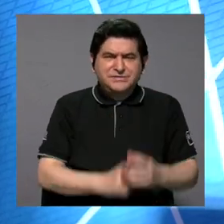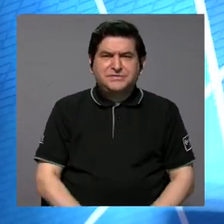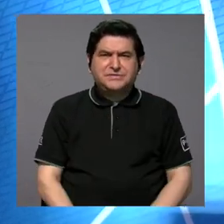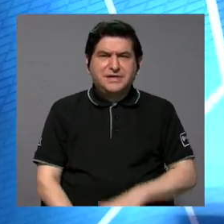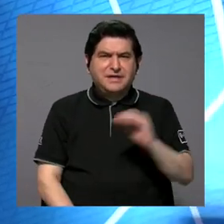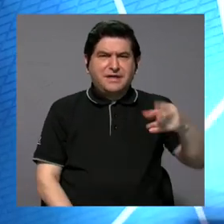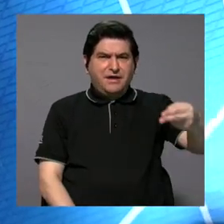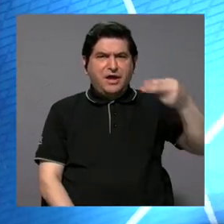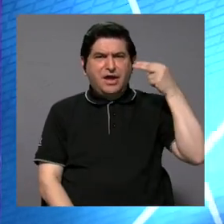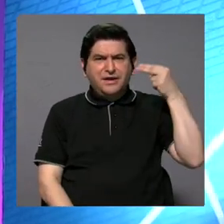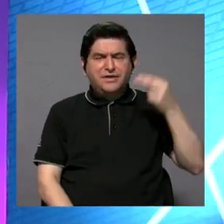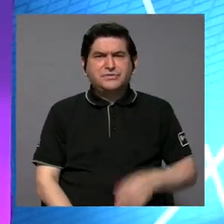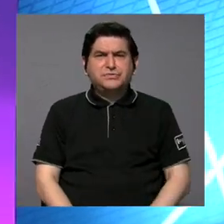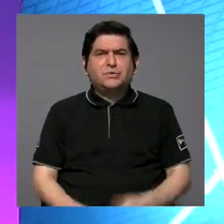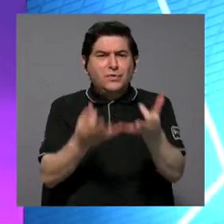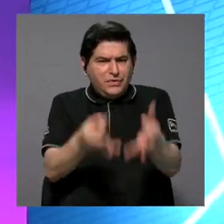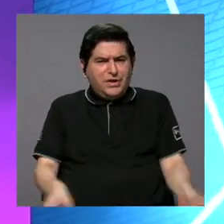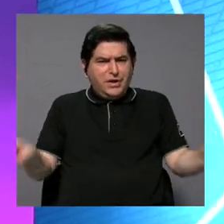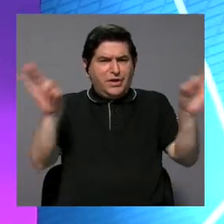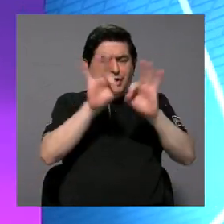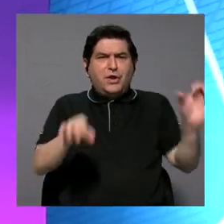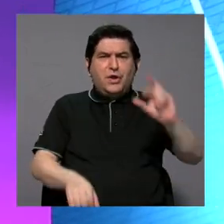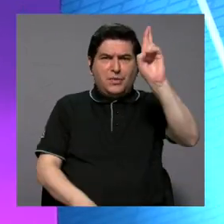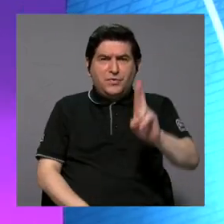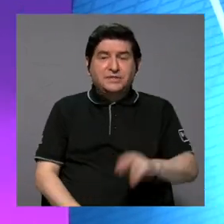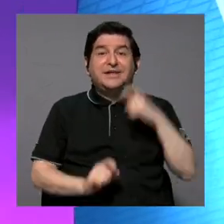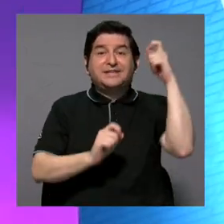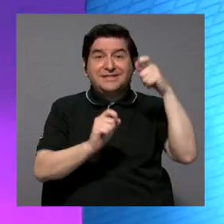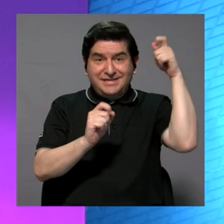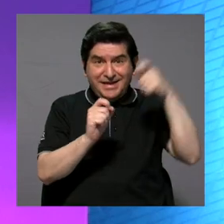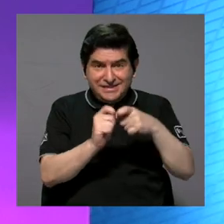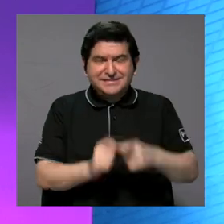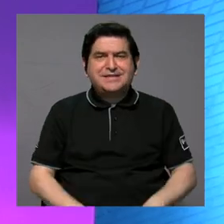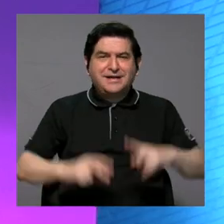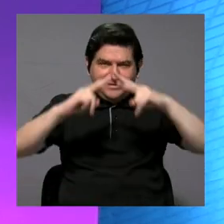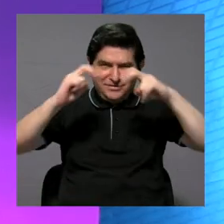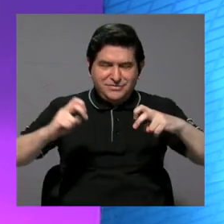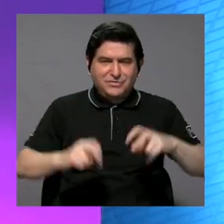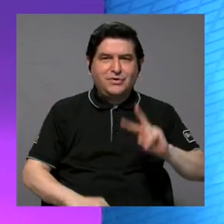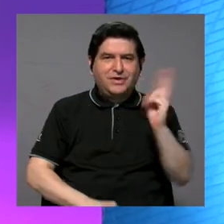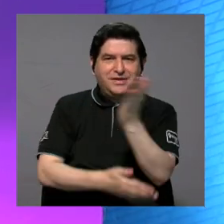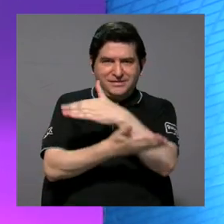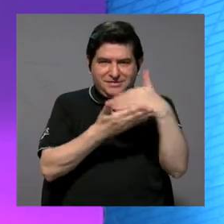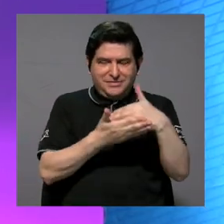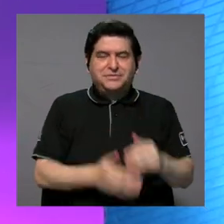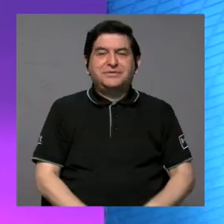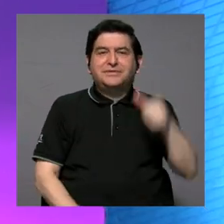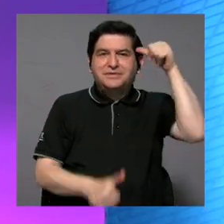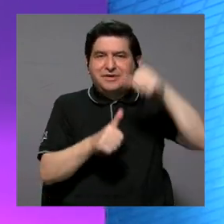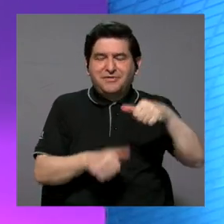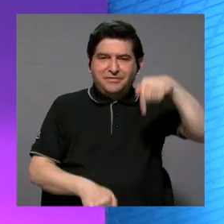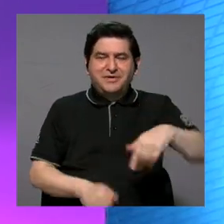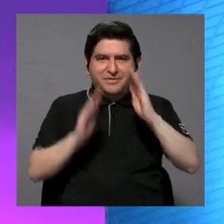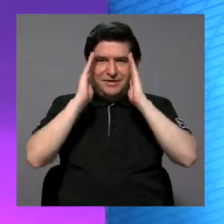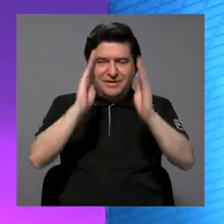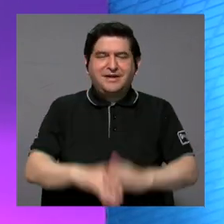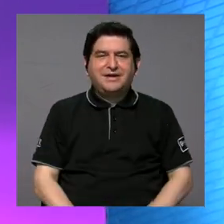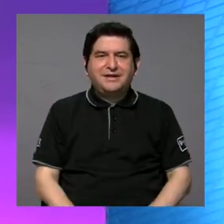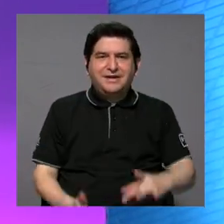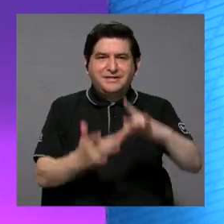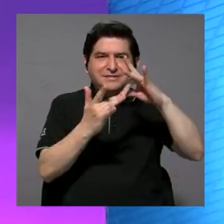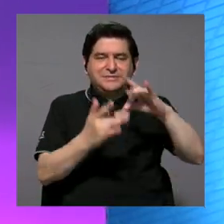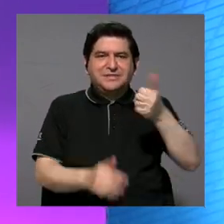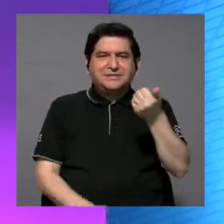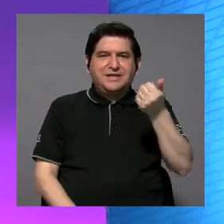realmente muy importante en Costa Rica y esto va a ser justamente lo que vamos a abordar en este segundo bloque. Recuerde que usted está en sintonía de especiales 15